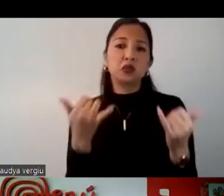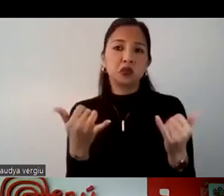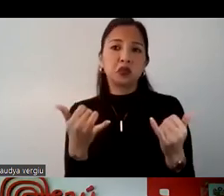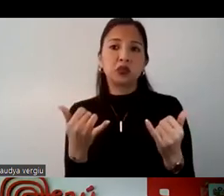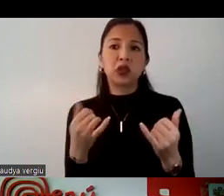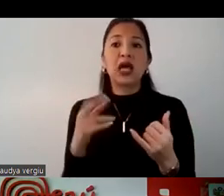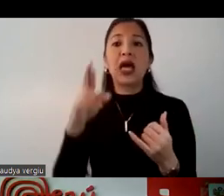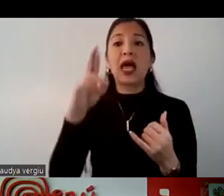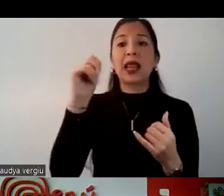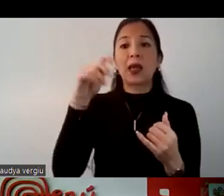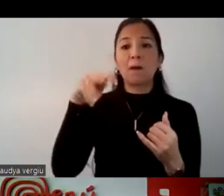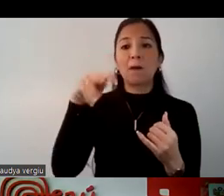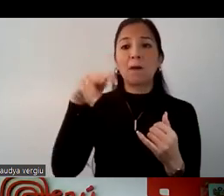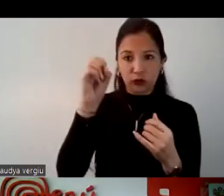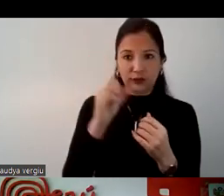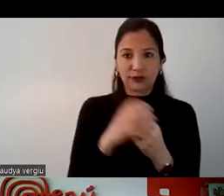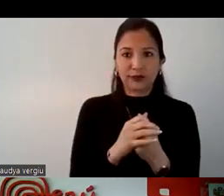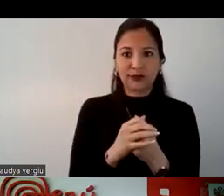remota.